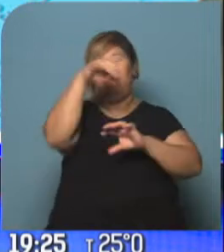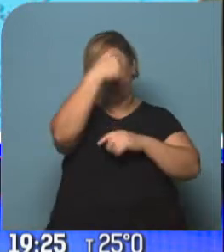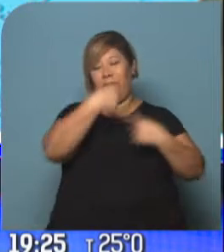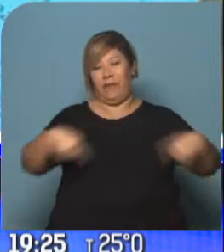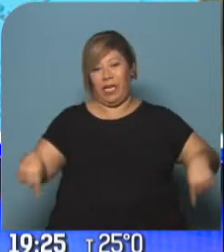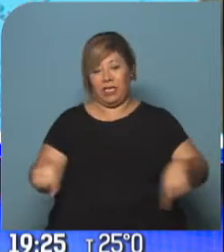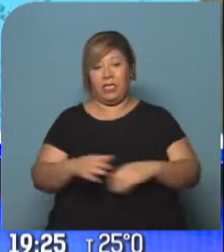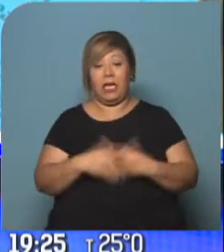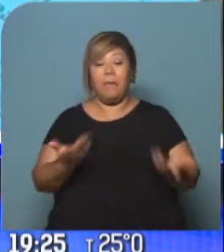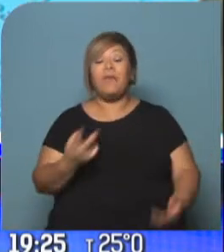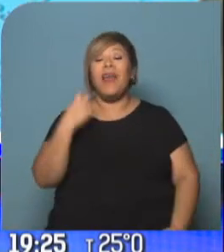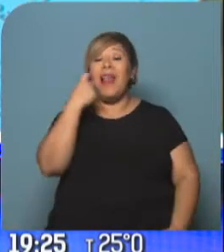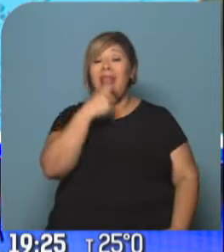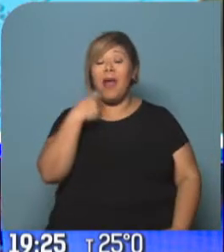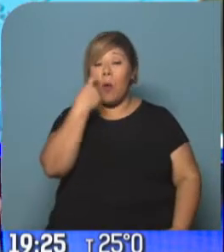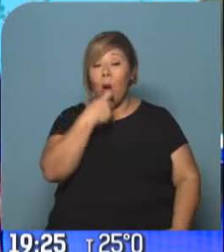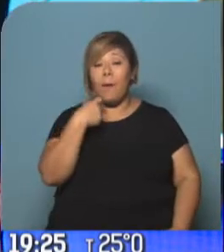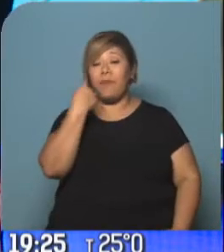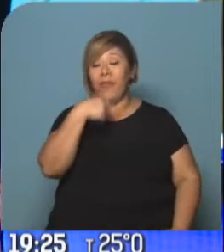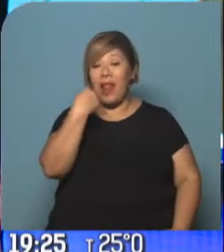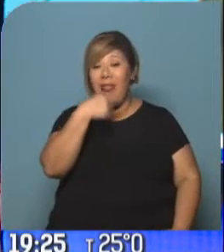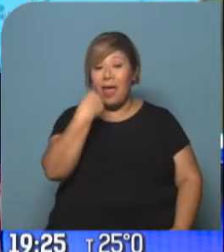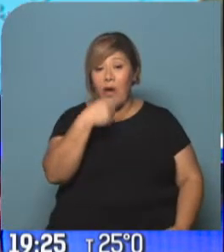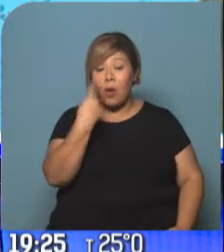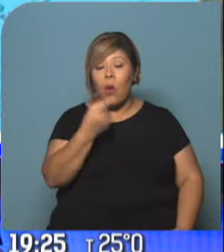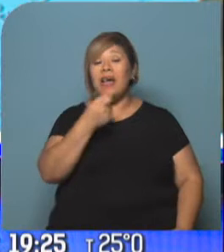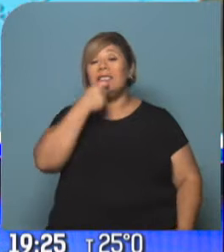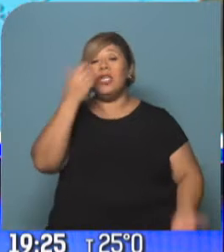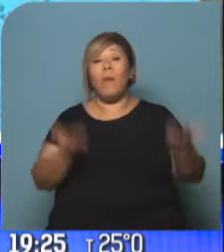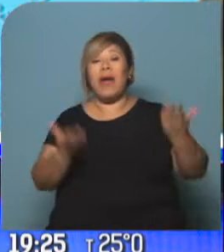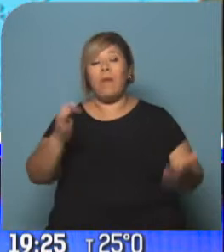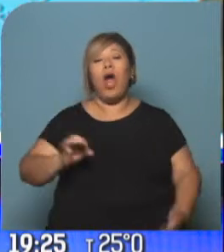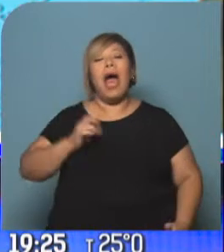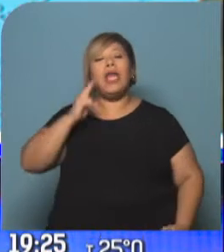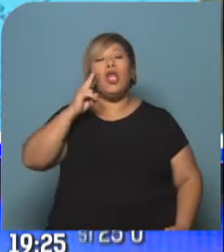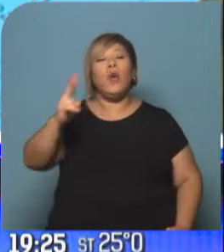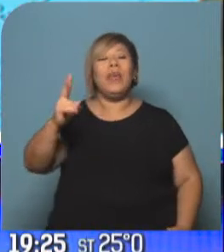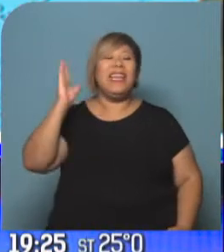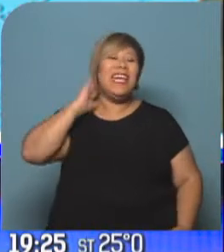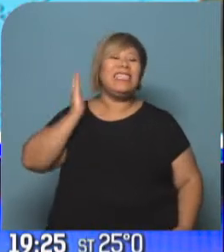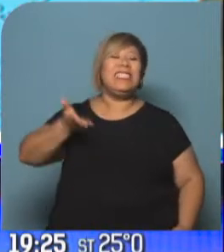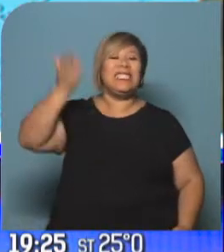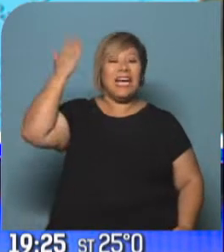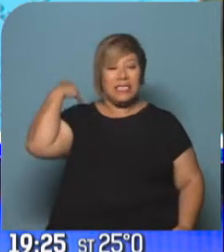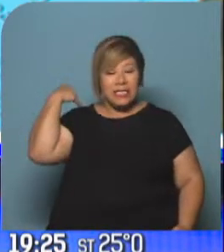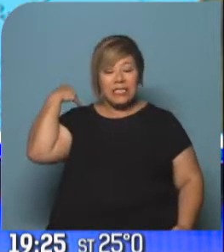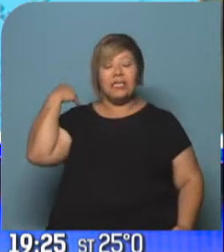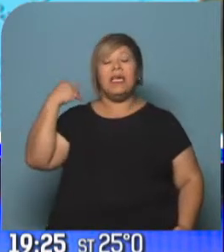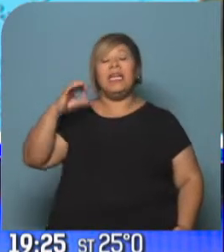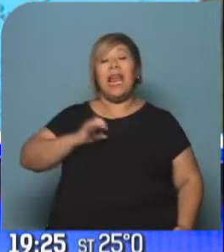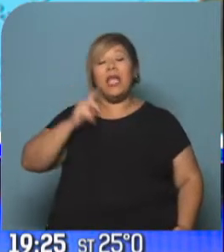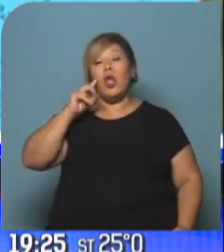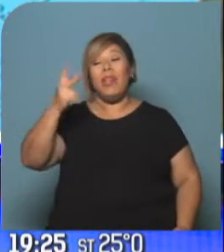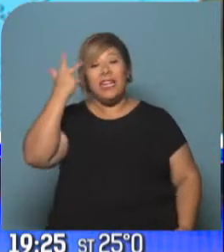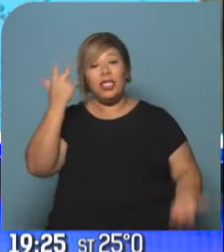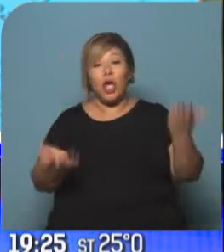una leve desventaja respecto de lo que fue 2016, la comparación de la primera prueba, Aprender. Fíjense, en lengua hay una mejoría,